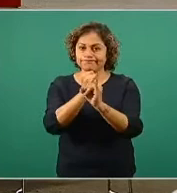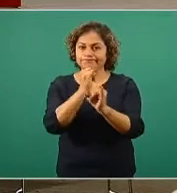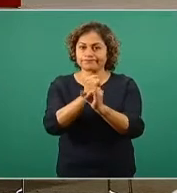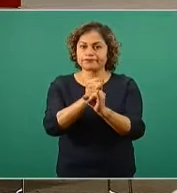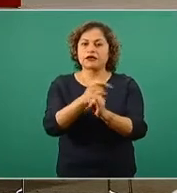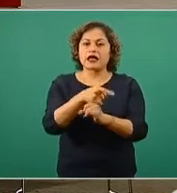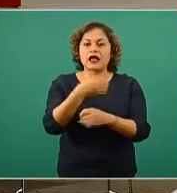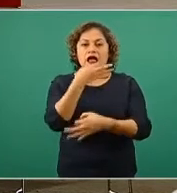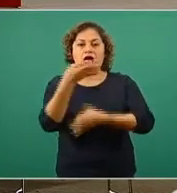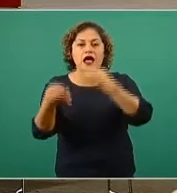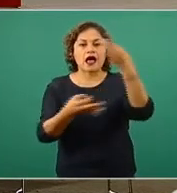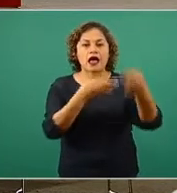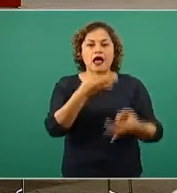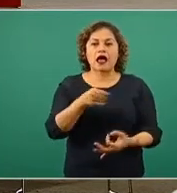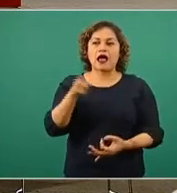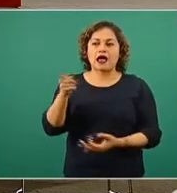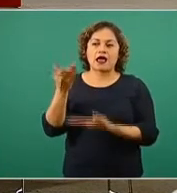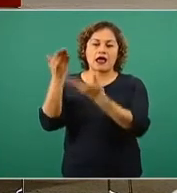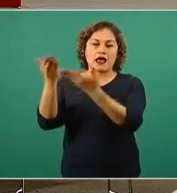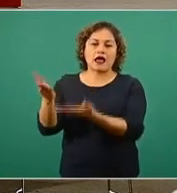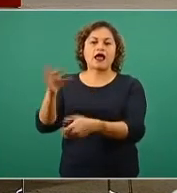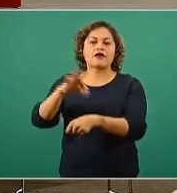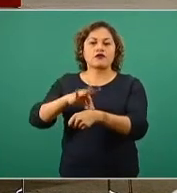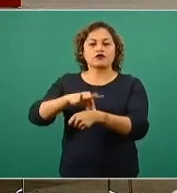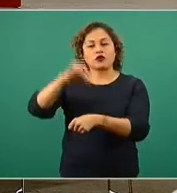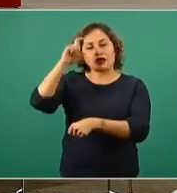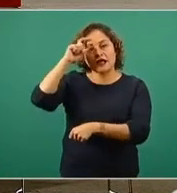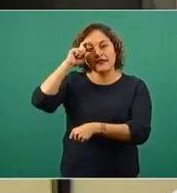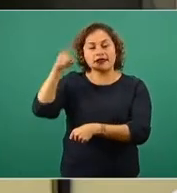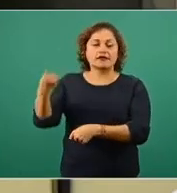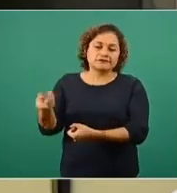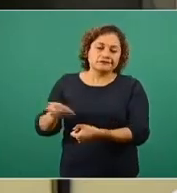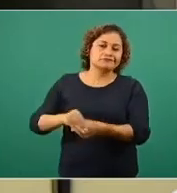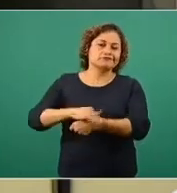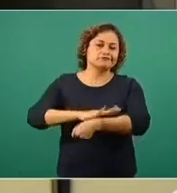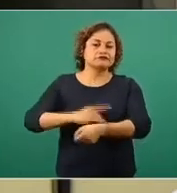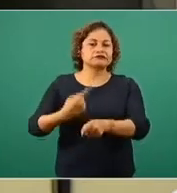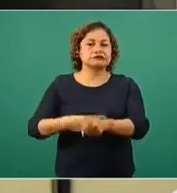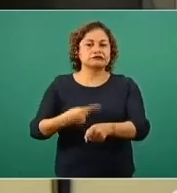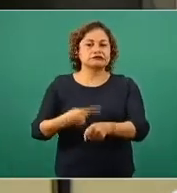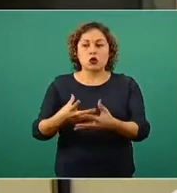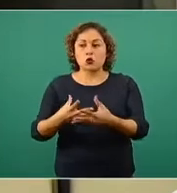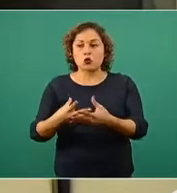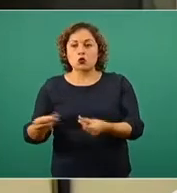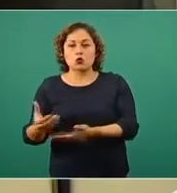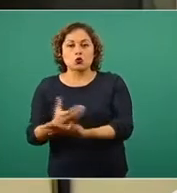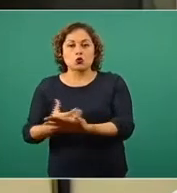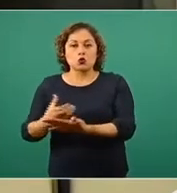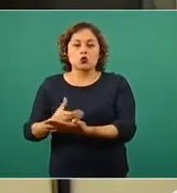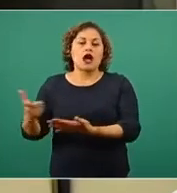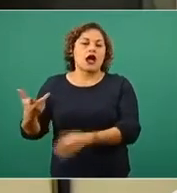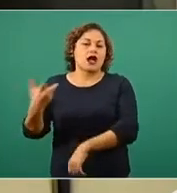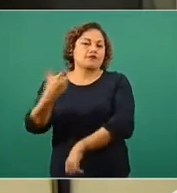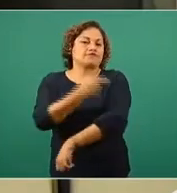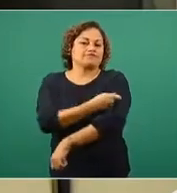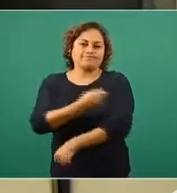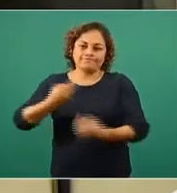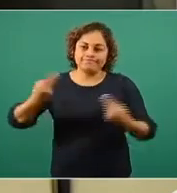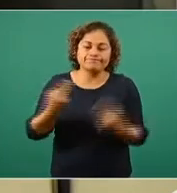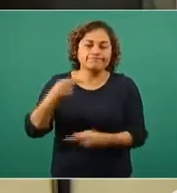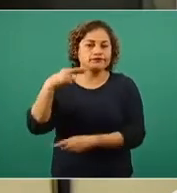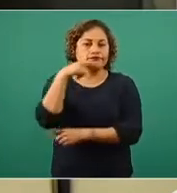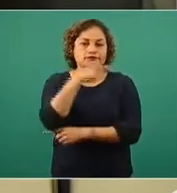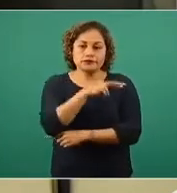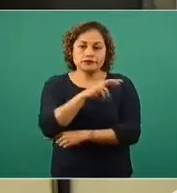López-Gatell que reciba la vacuna inmediatamente. Entonces, me gustaría ver si pudieran responder eso y